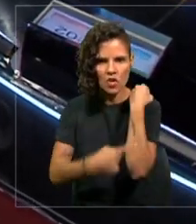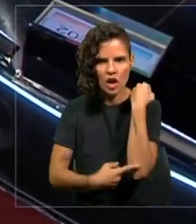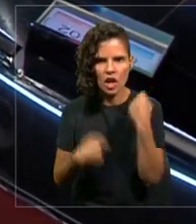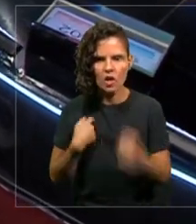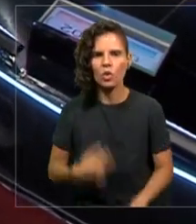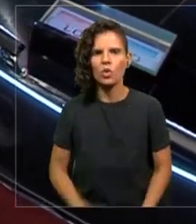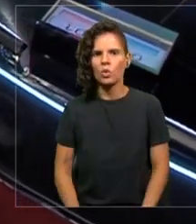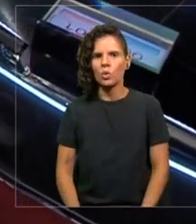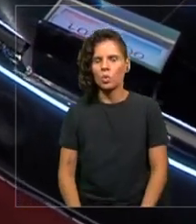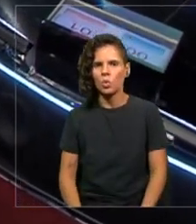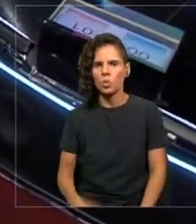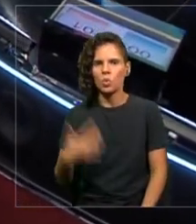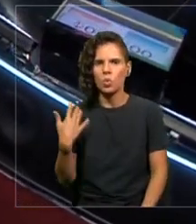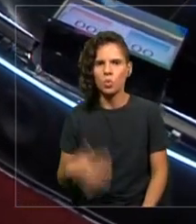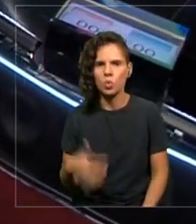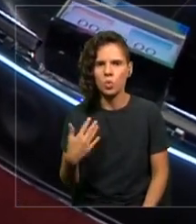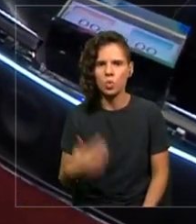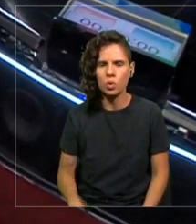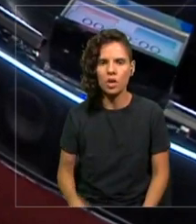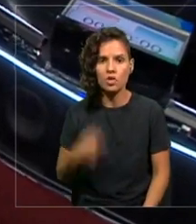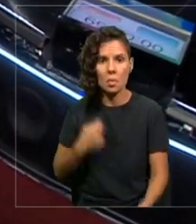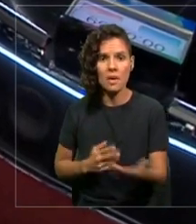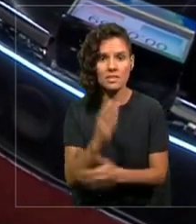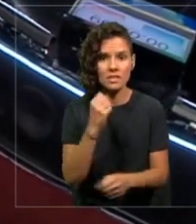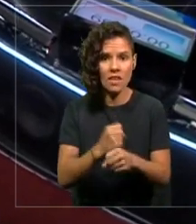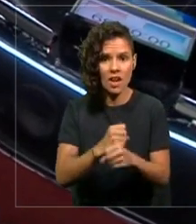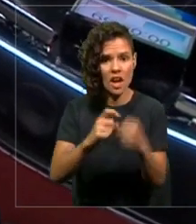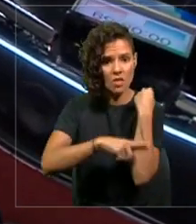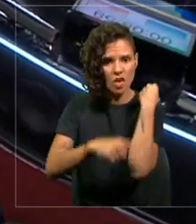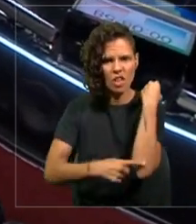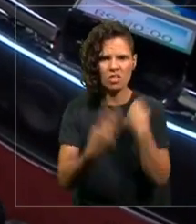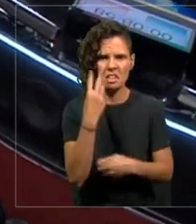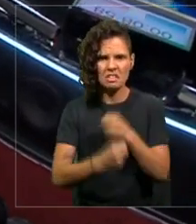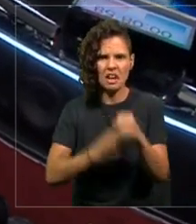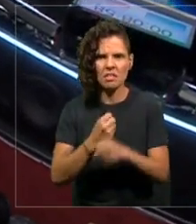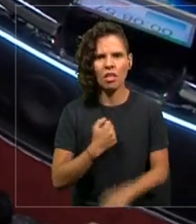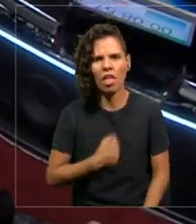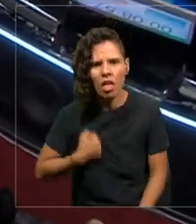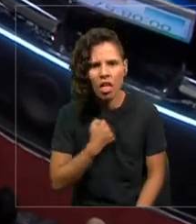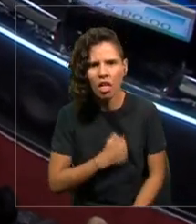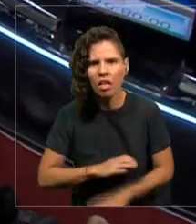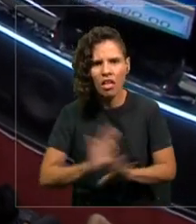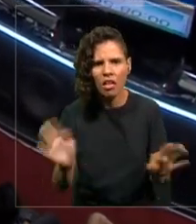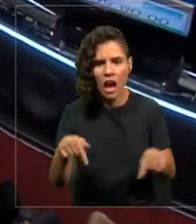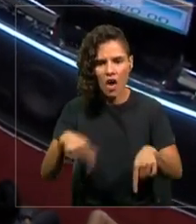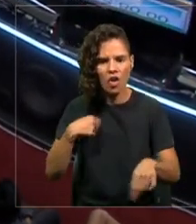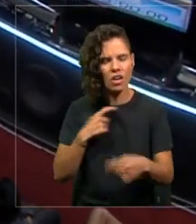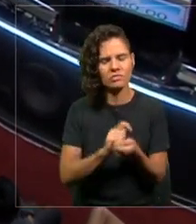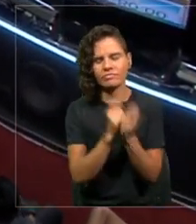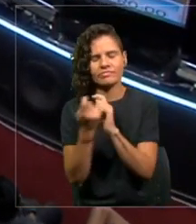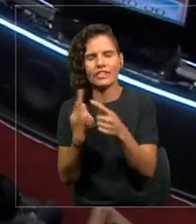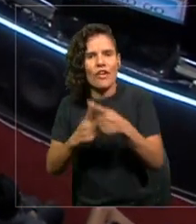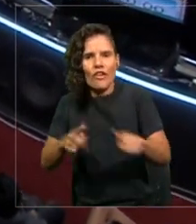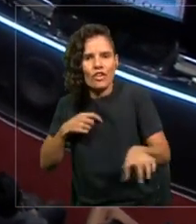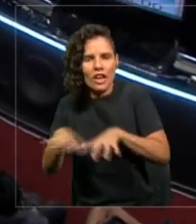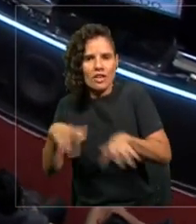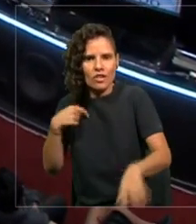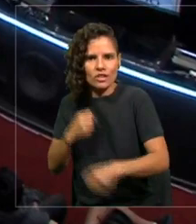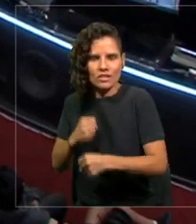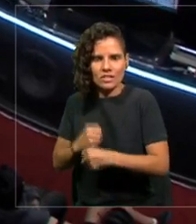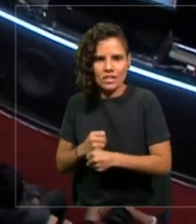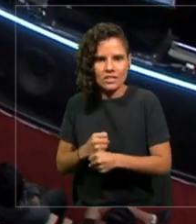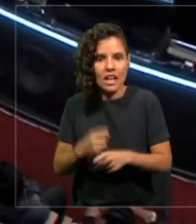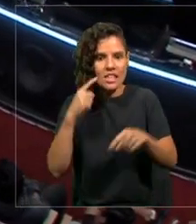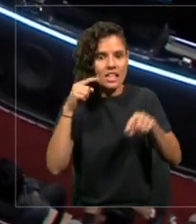abogado, me aburría a los tres años, ahora hago otras cosas. Entonces, el mundo parametrizado